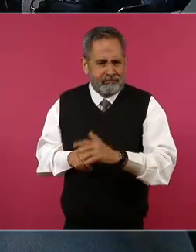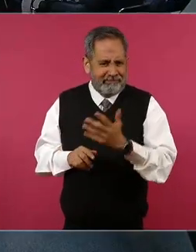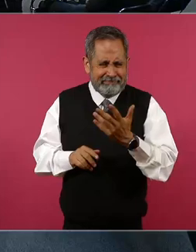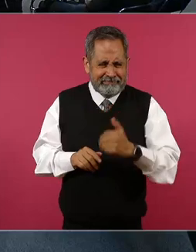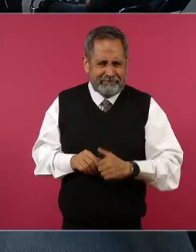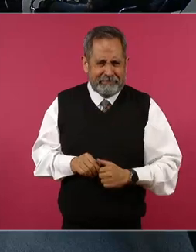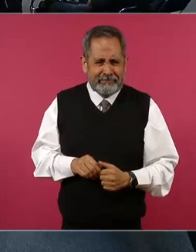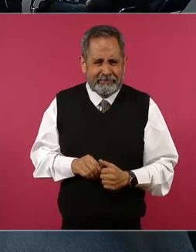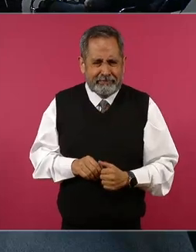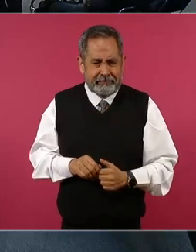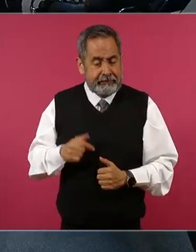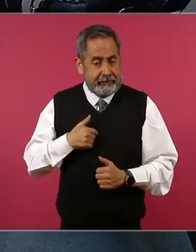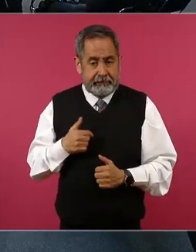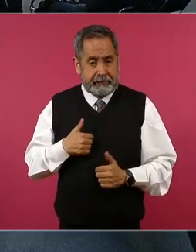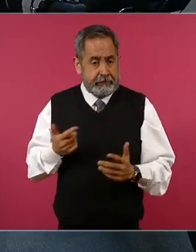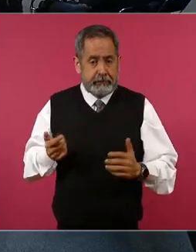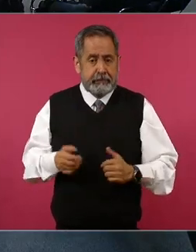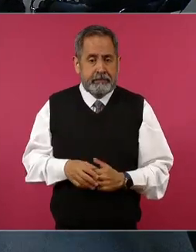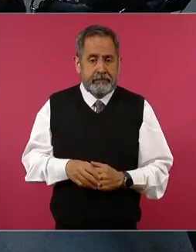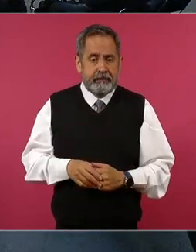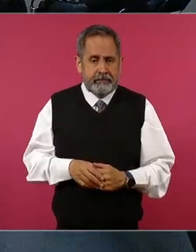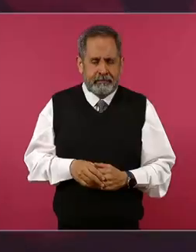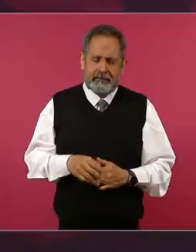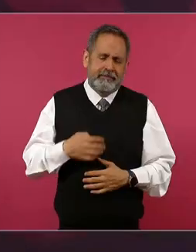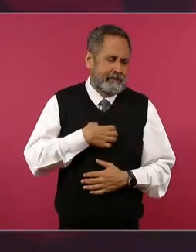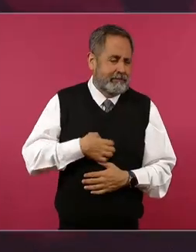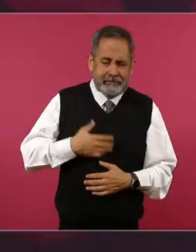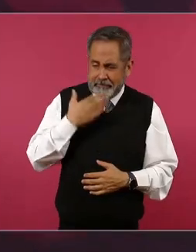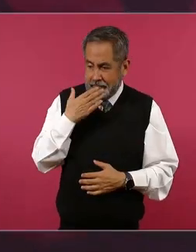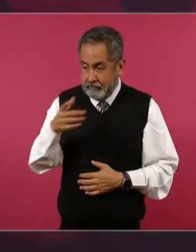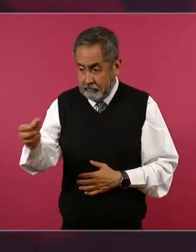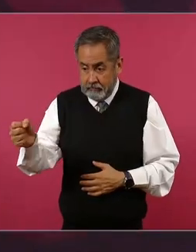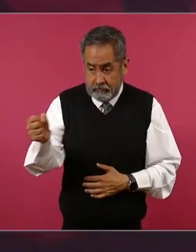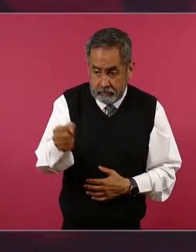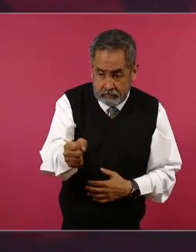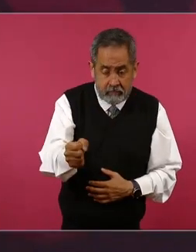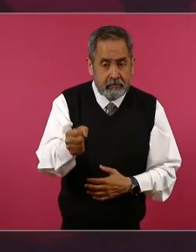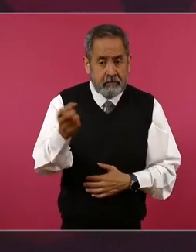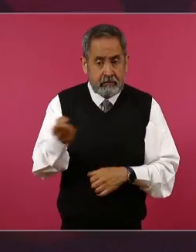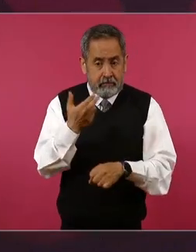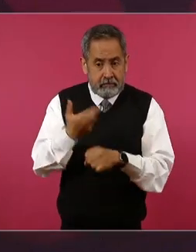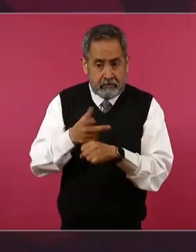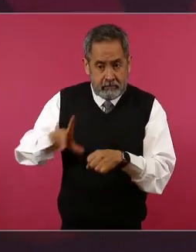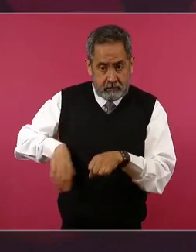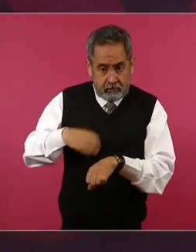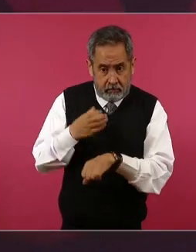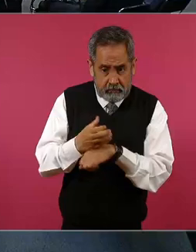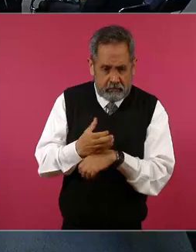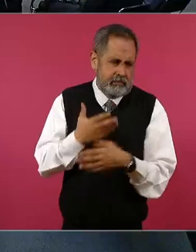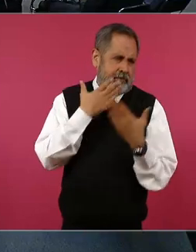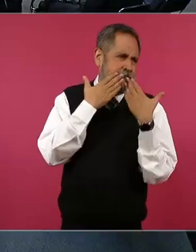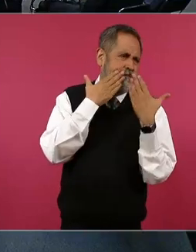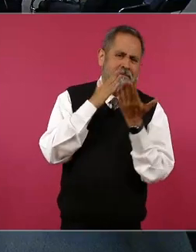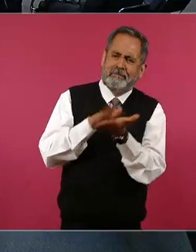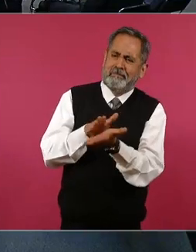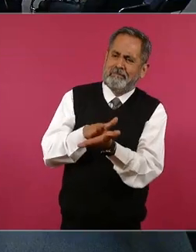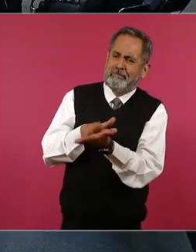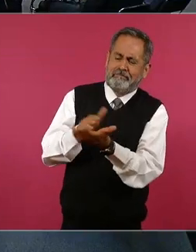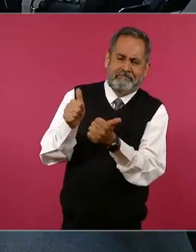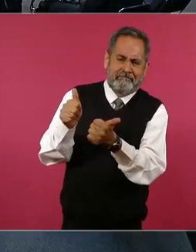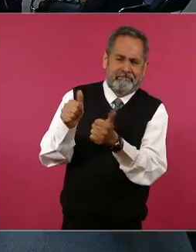y pues yo celebro ¿no? que ella vaya a ser la secretaria de